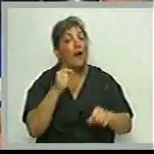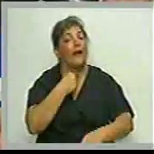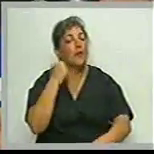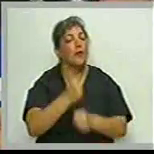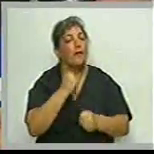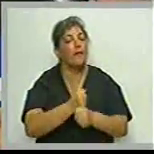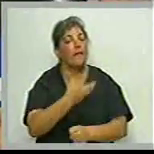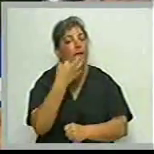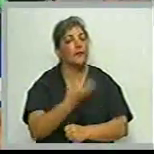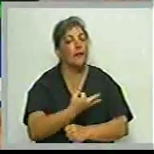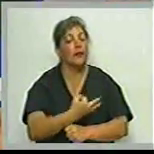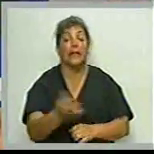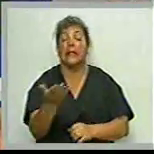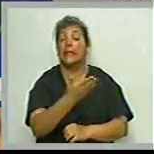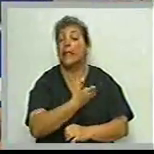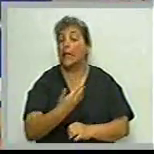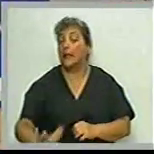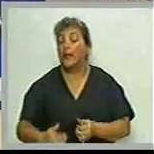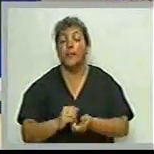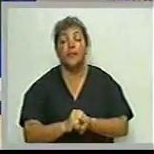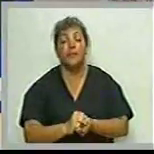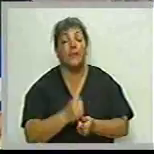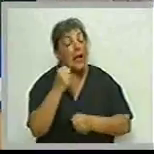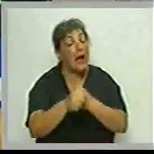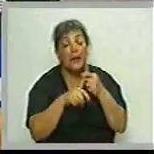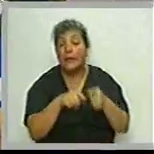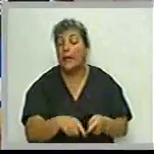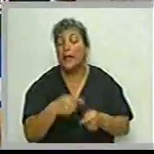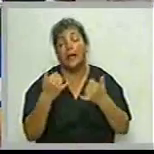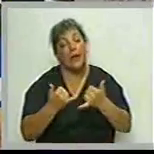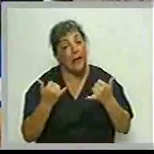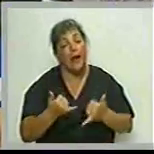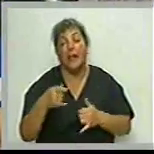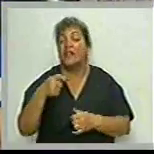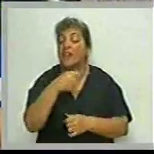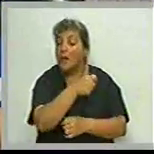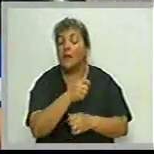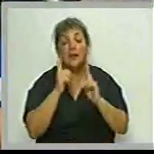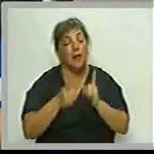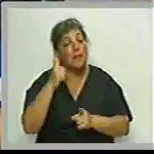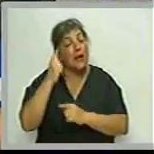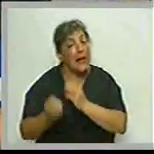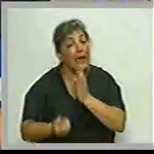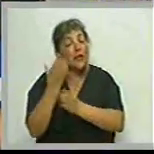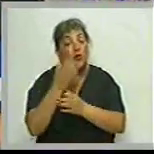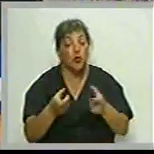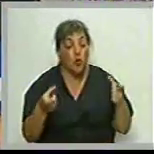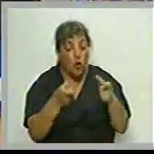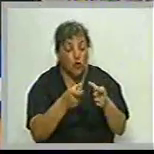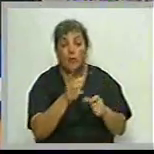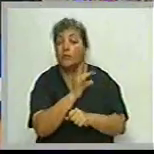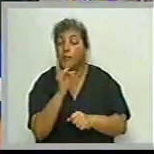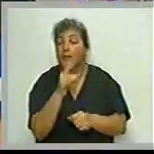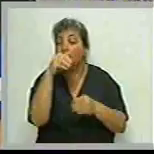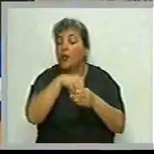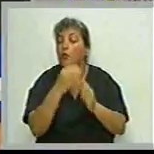estables. Y el Estado tiene... sería mientras se realiza la Exactamente. También se crea, digamos, un consejo dentro del Ministerio de